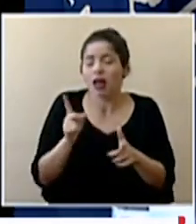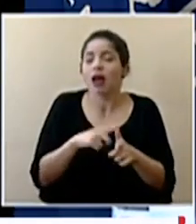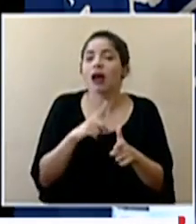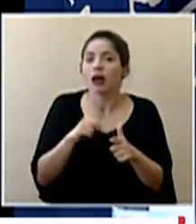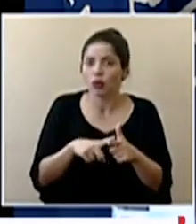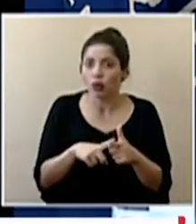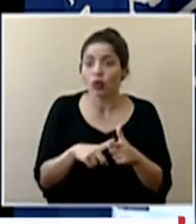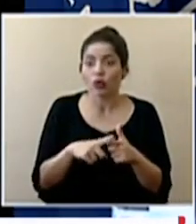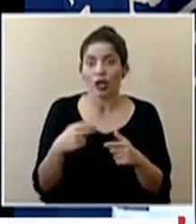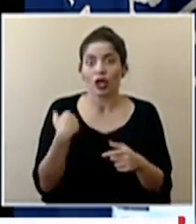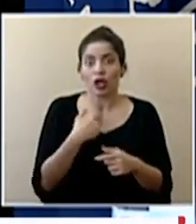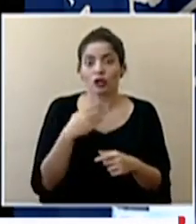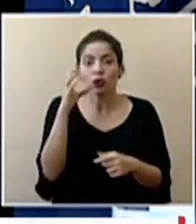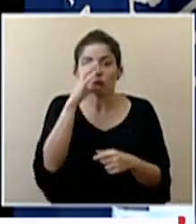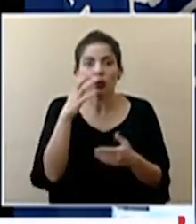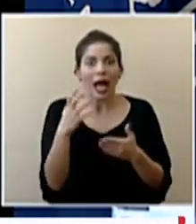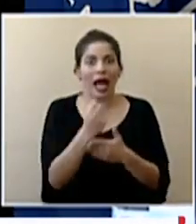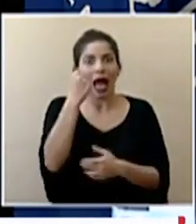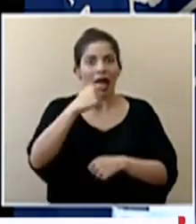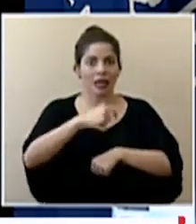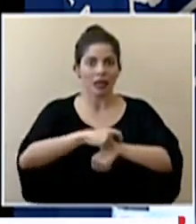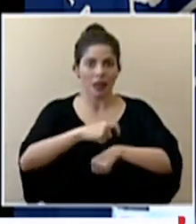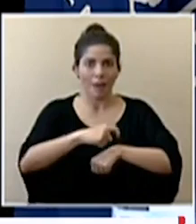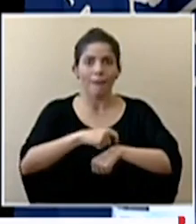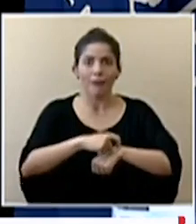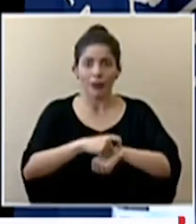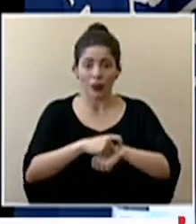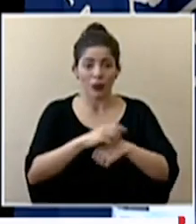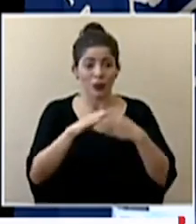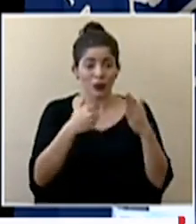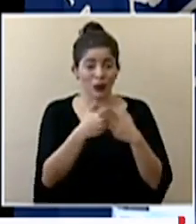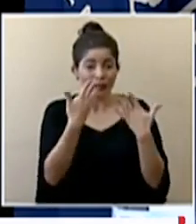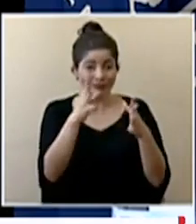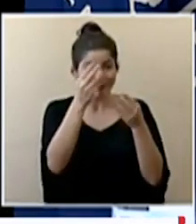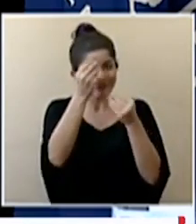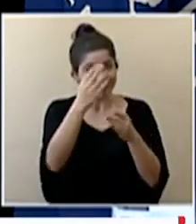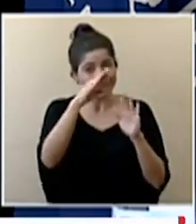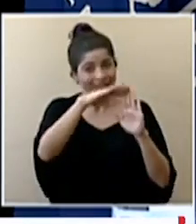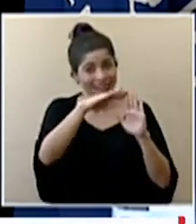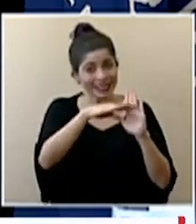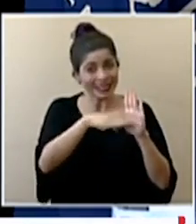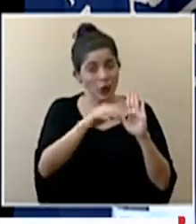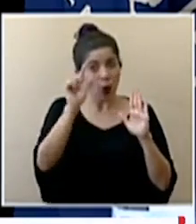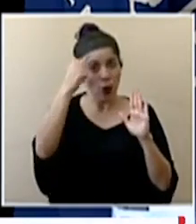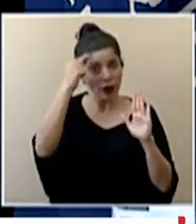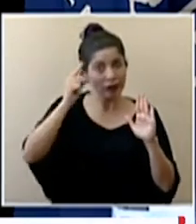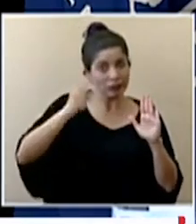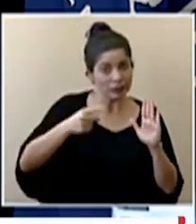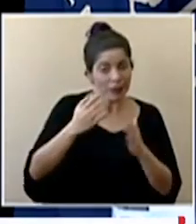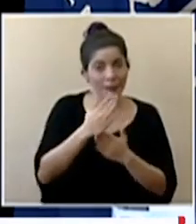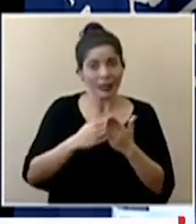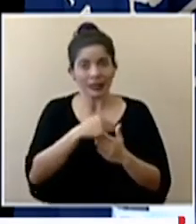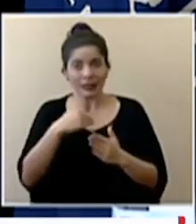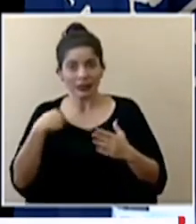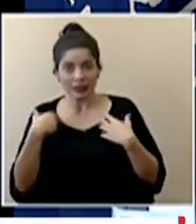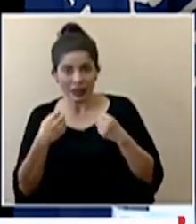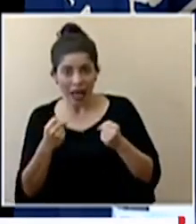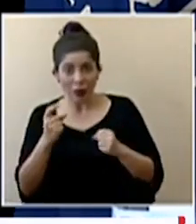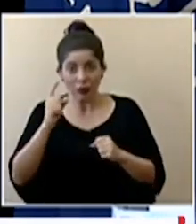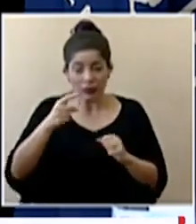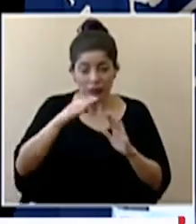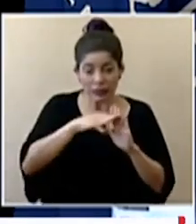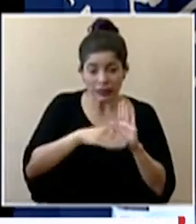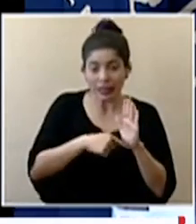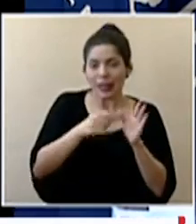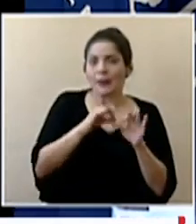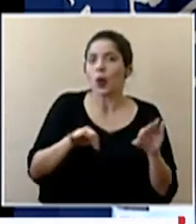ganarnos tiempo con todas las medidas que ha anunciado el gobierno, el Ministerio de Salud, todo lo que promovemos es tan